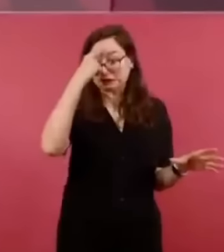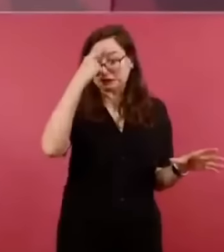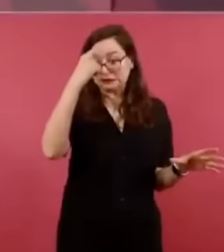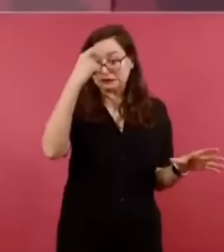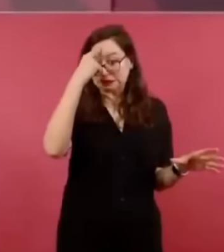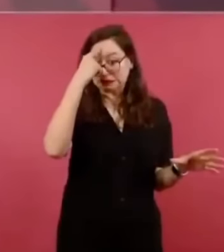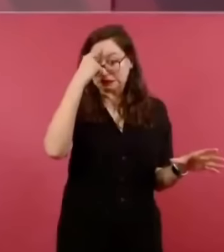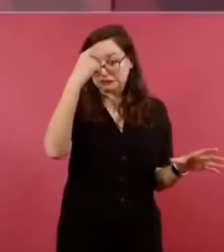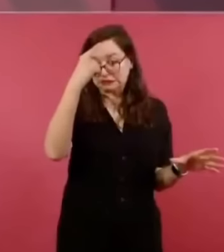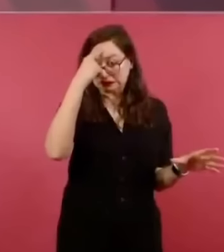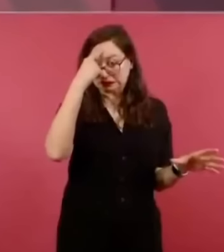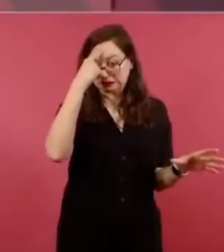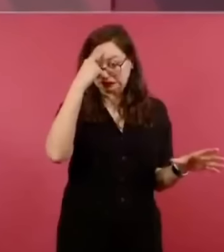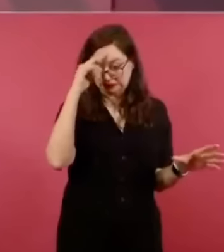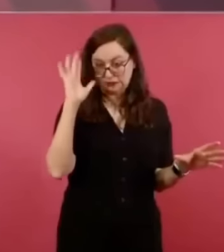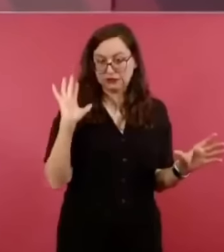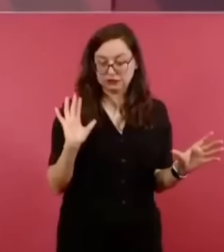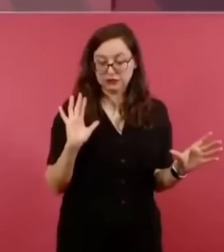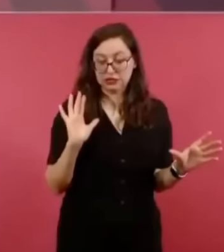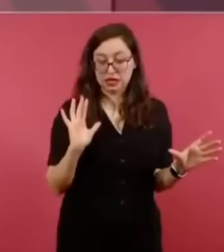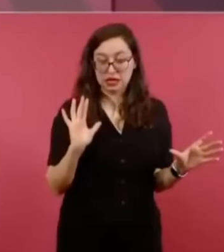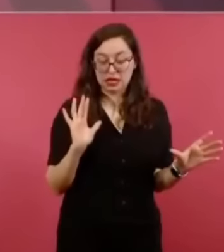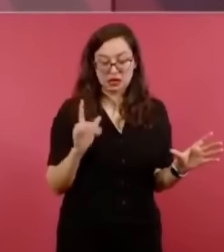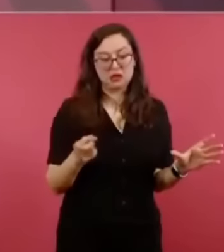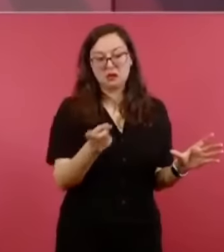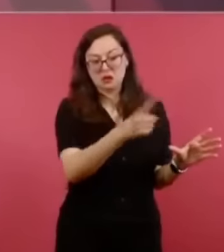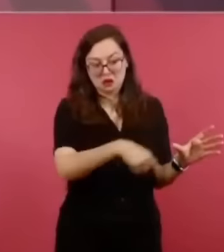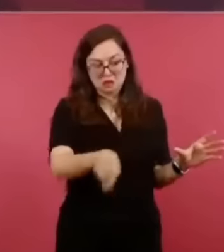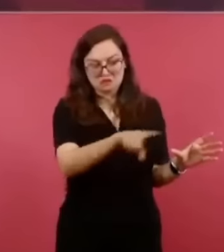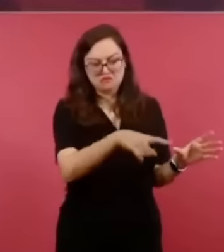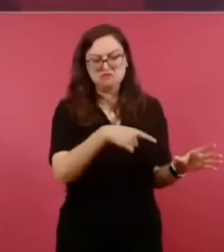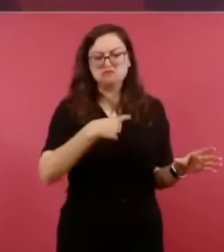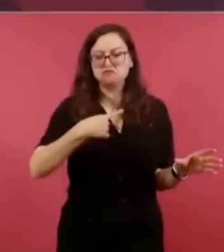que si ellos son los corruptos,